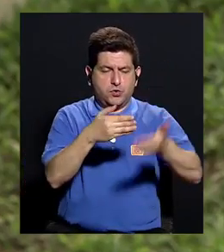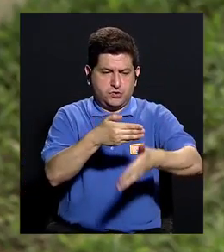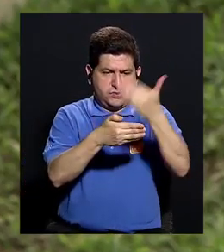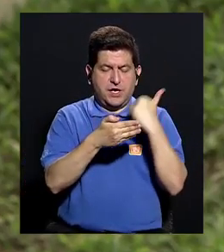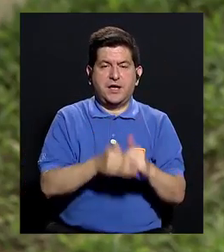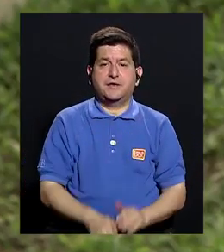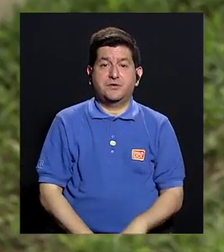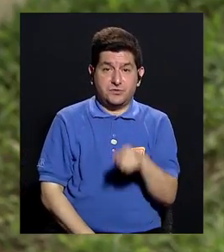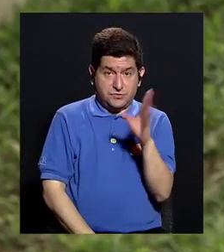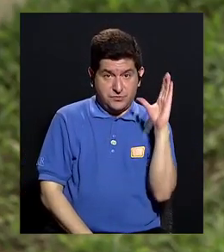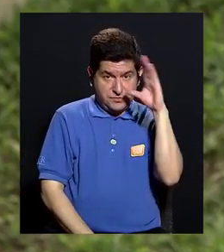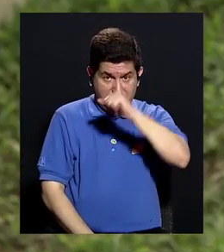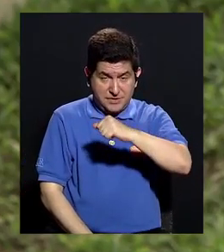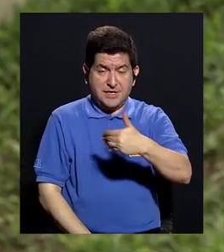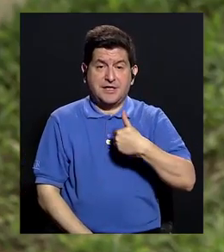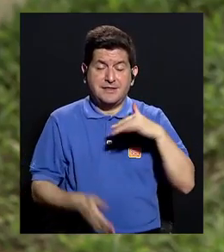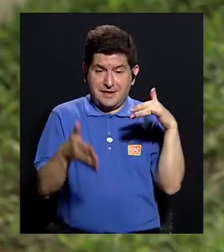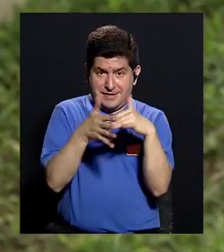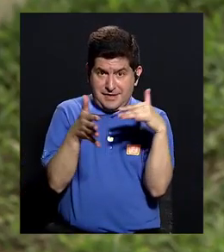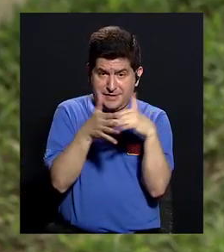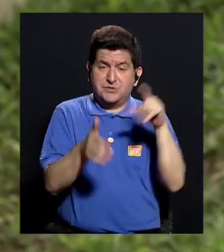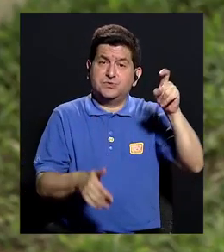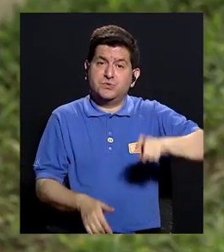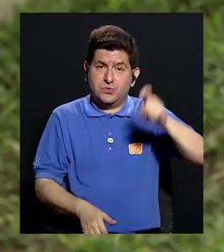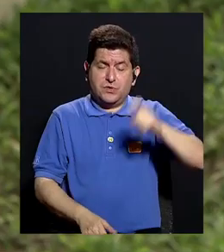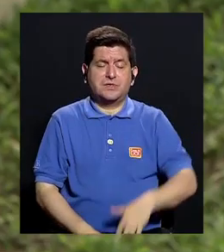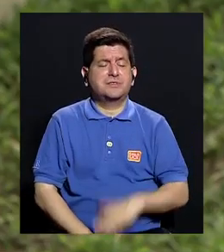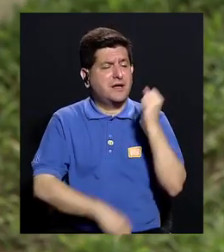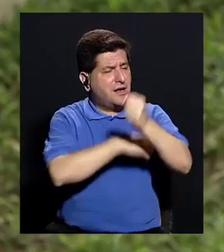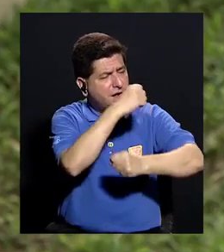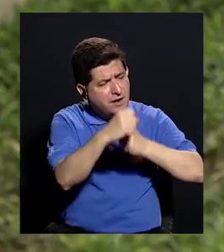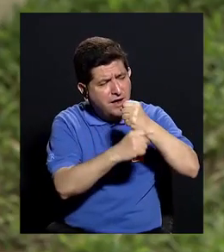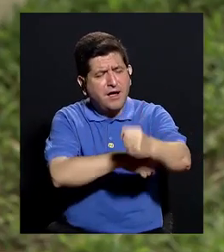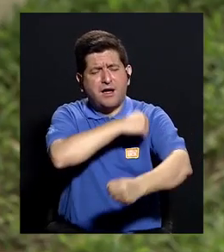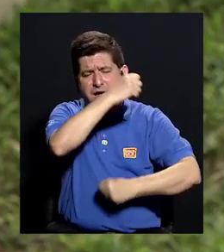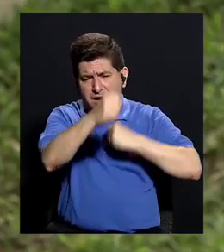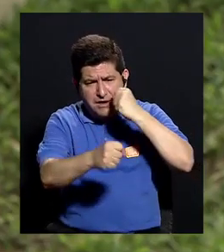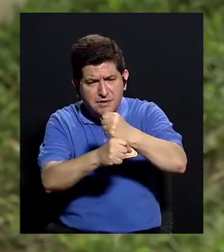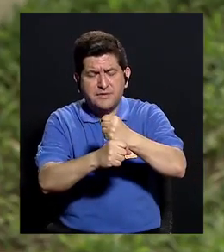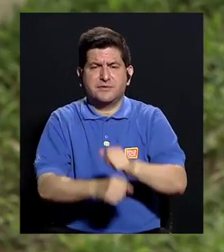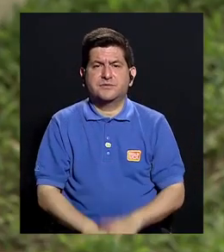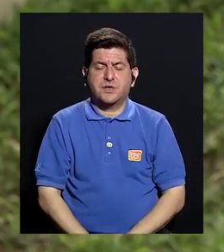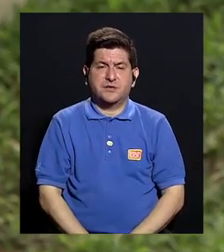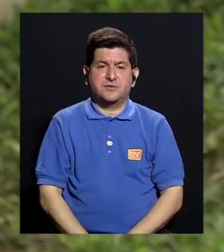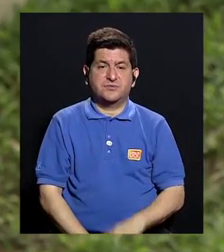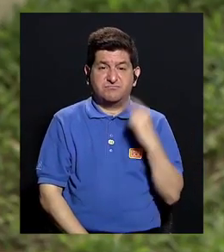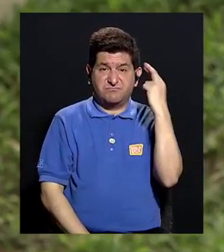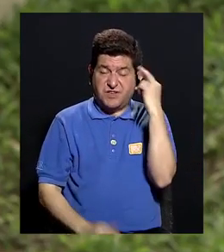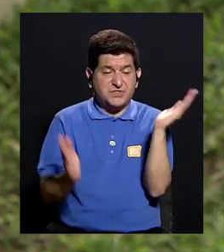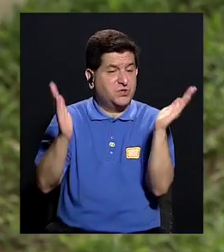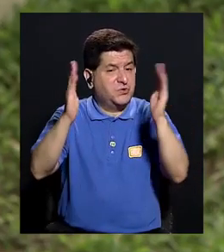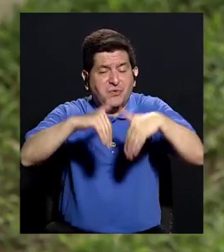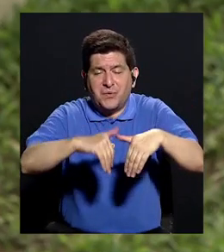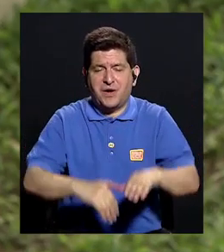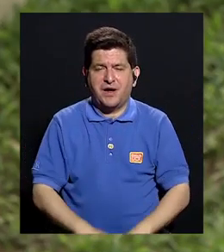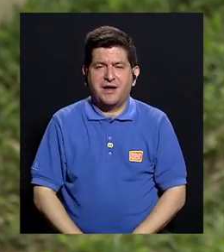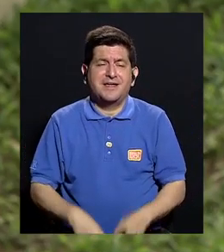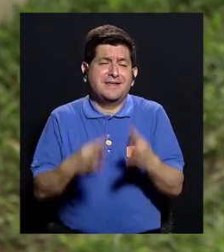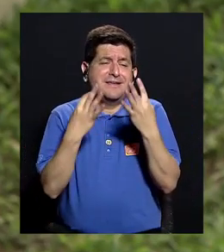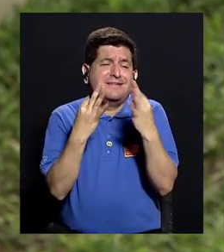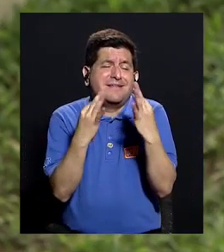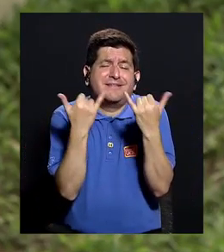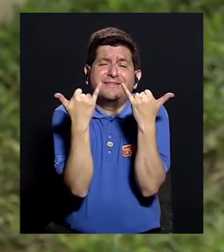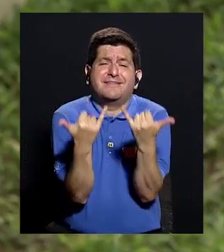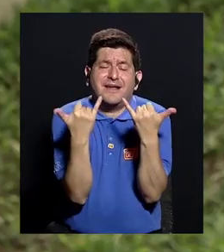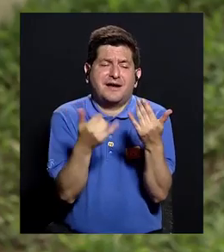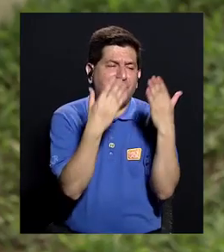como ustedes pueden ver, para poder tener un estudio se necesitan muchos años de por medio y por eso no existe, ¿verdad? Apenas estamos tratando